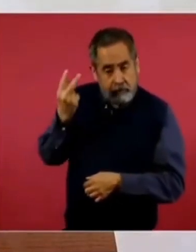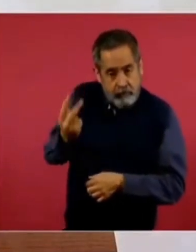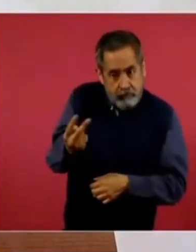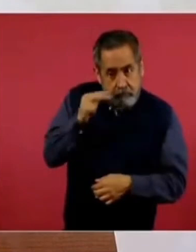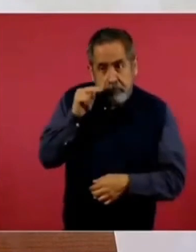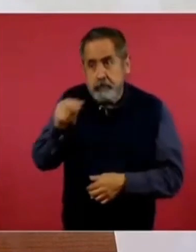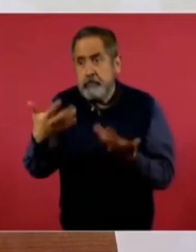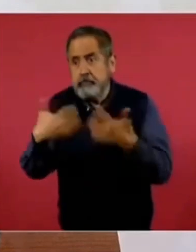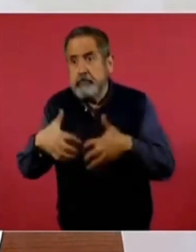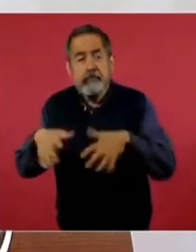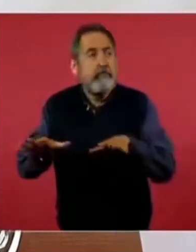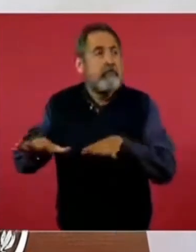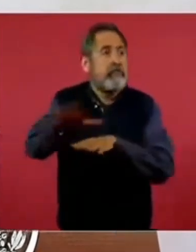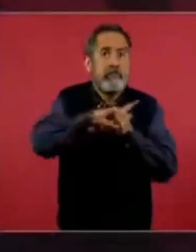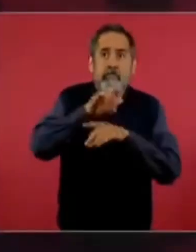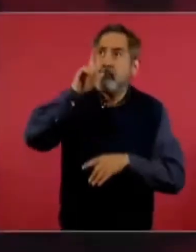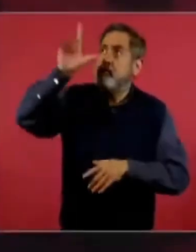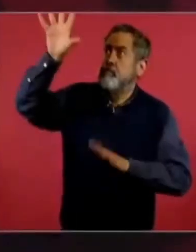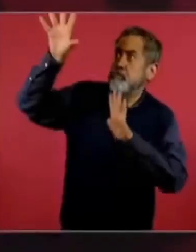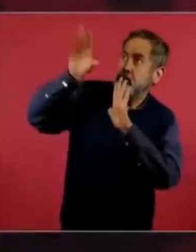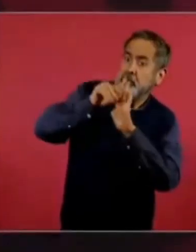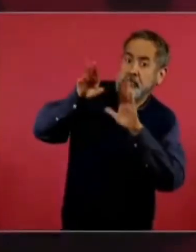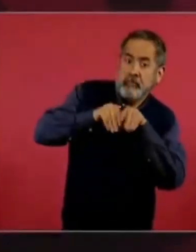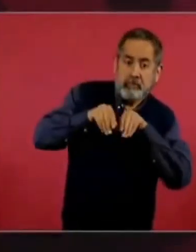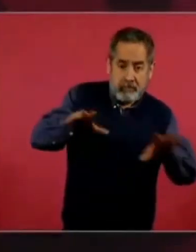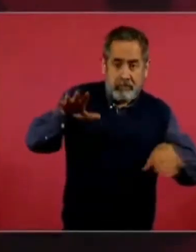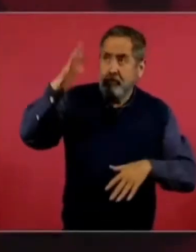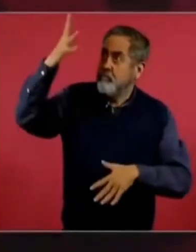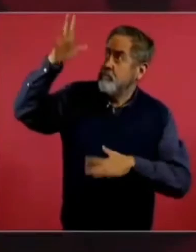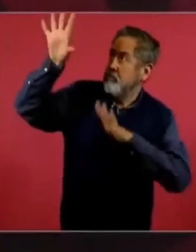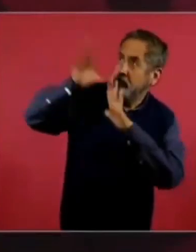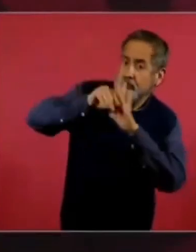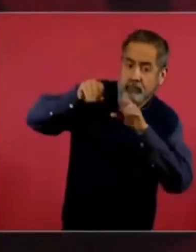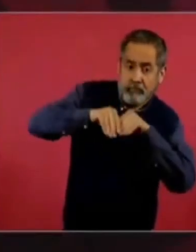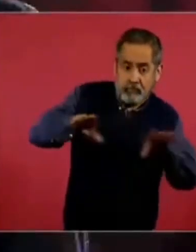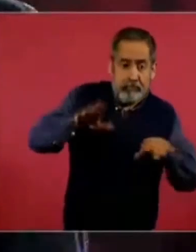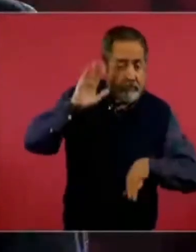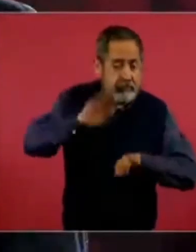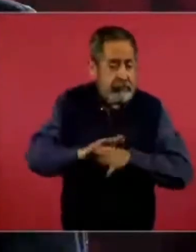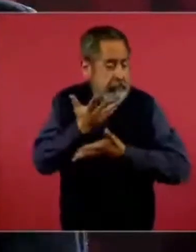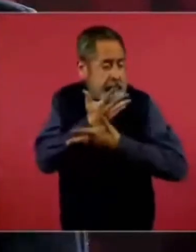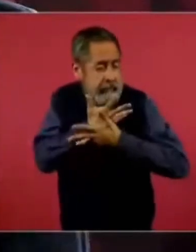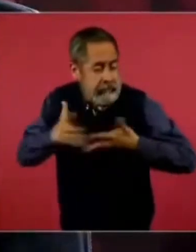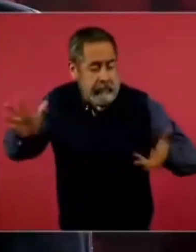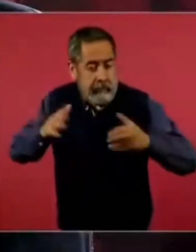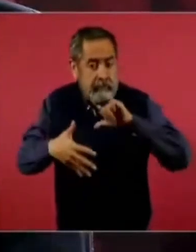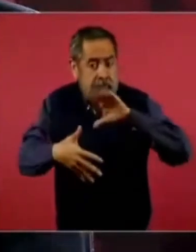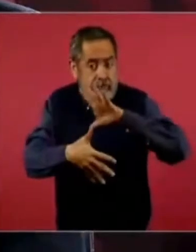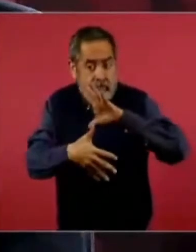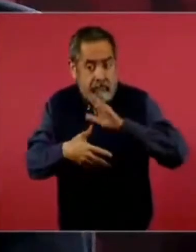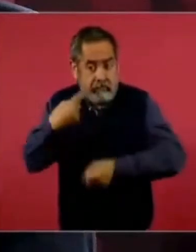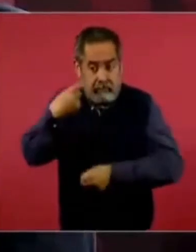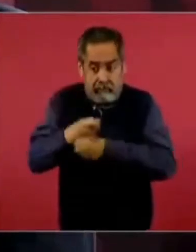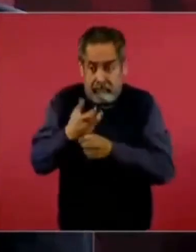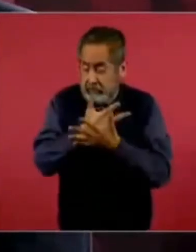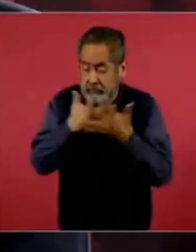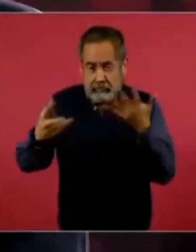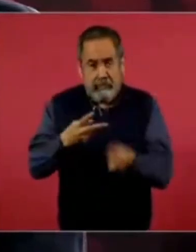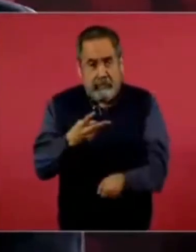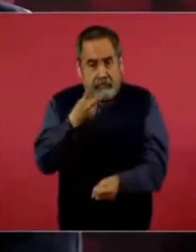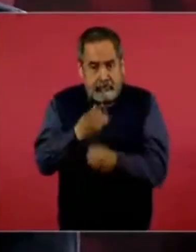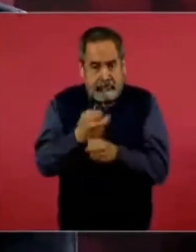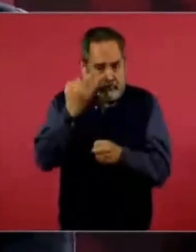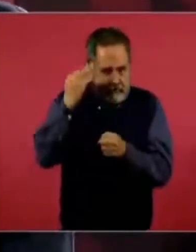planta fotovoltaica, que es la planta más grande de América, va en su segunda